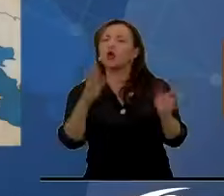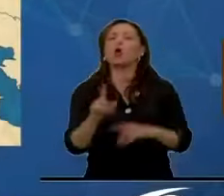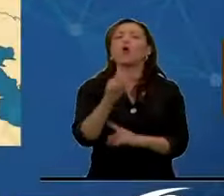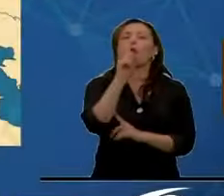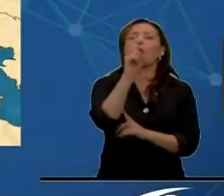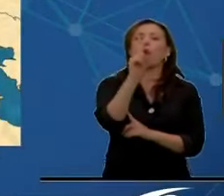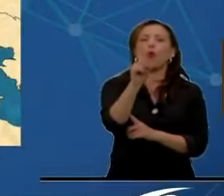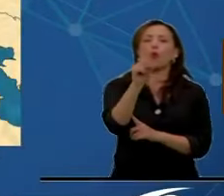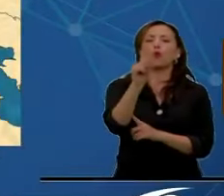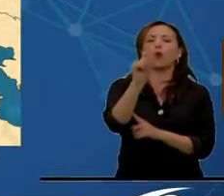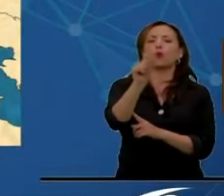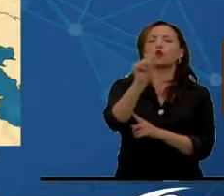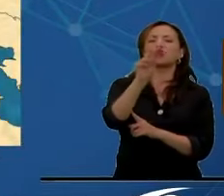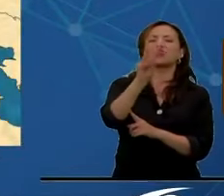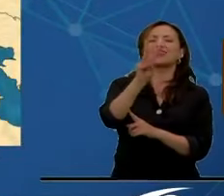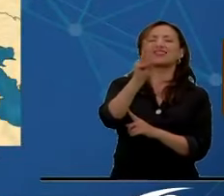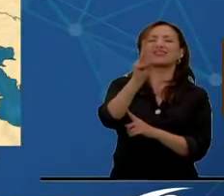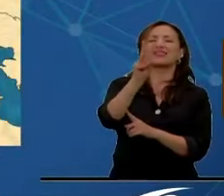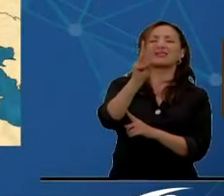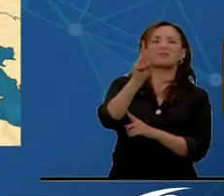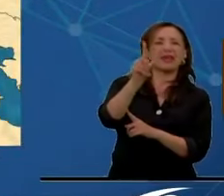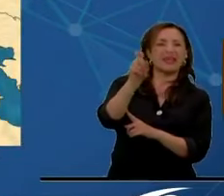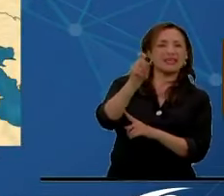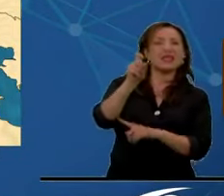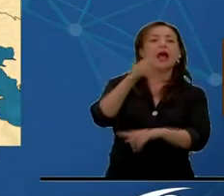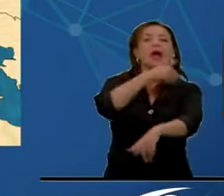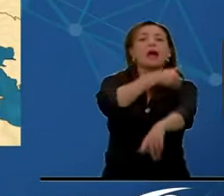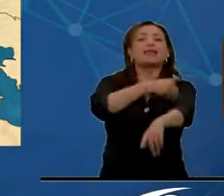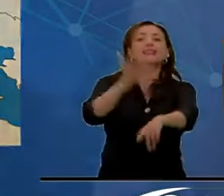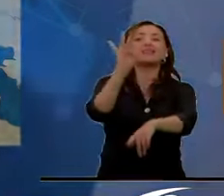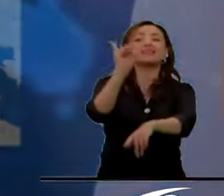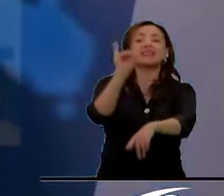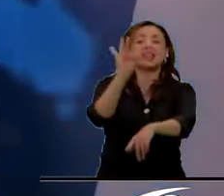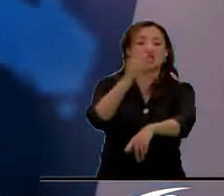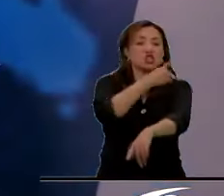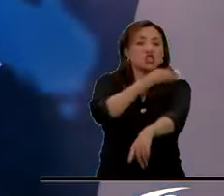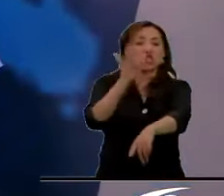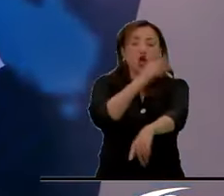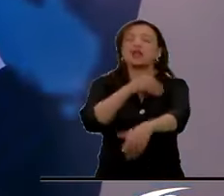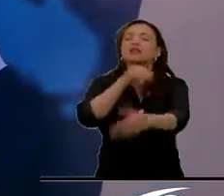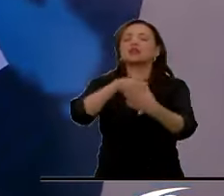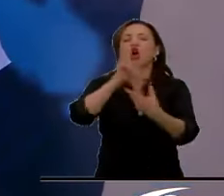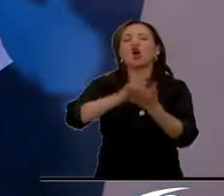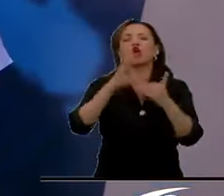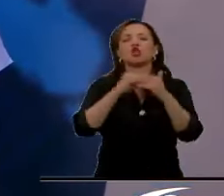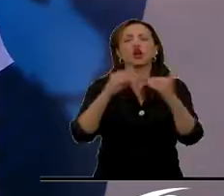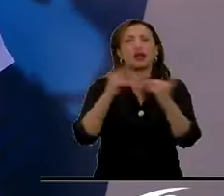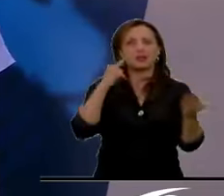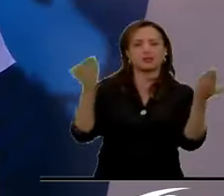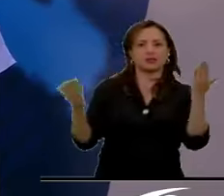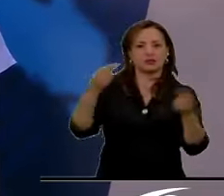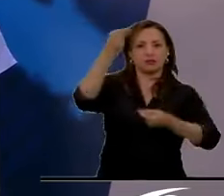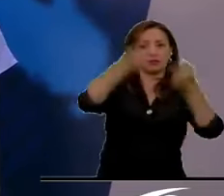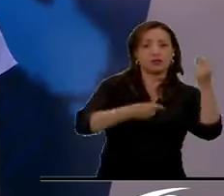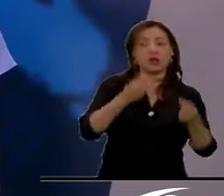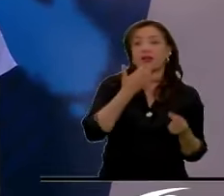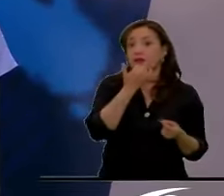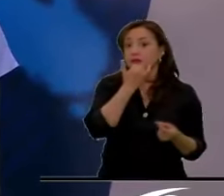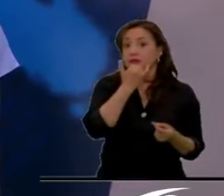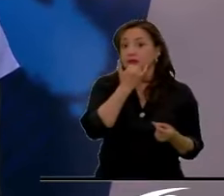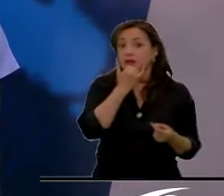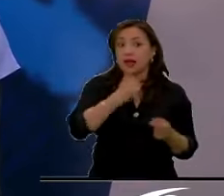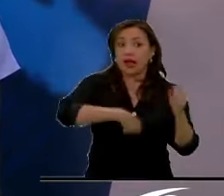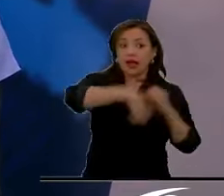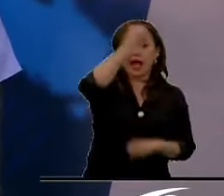trillones de dólares es su gasto de defensa en los últimos 10 años. Gasto que puede verse en entredicho, uno, si gana Trump las